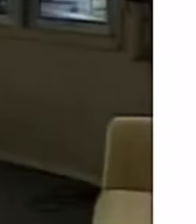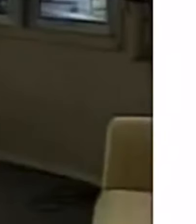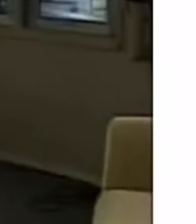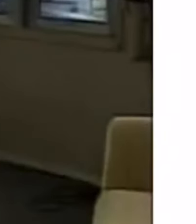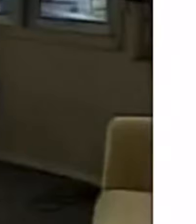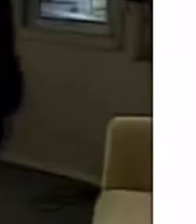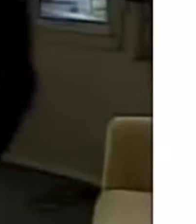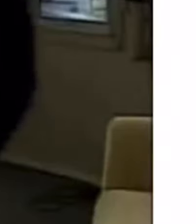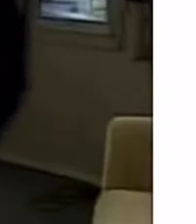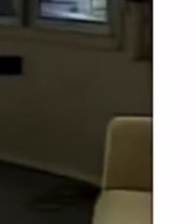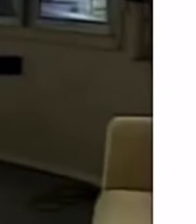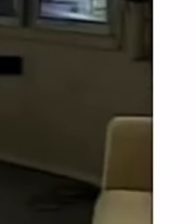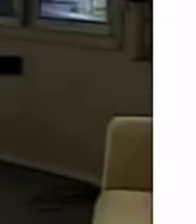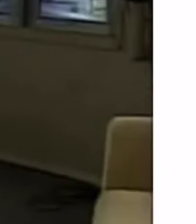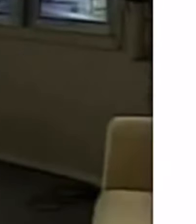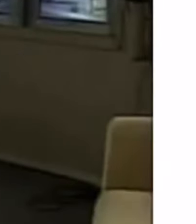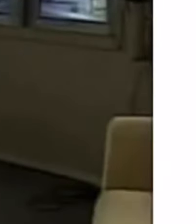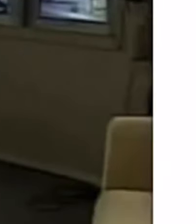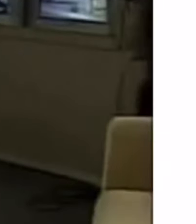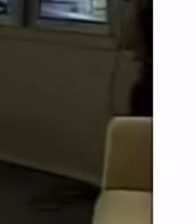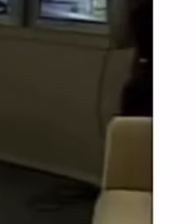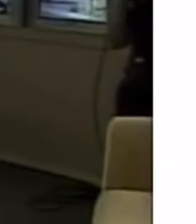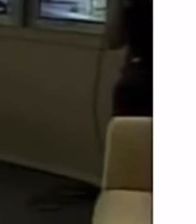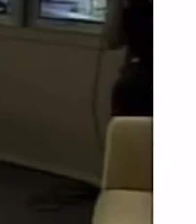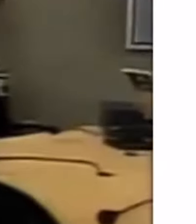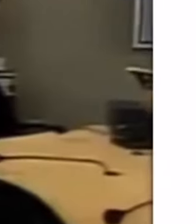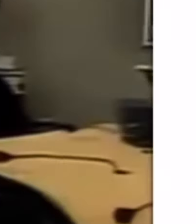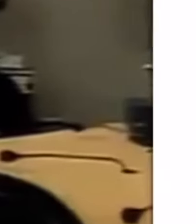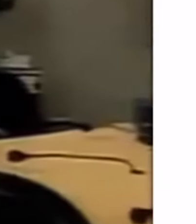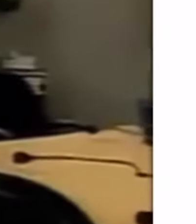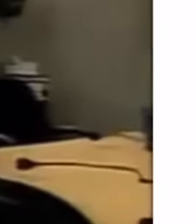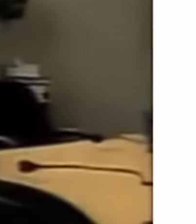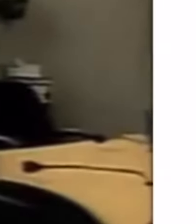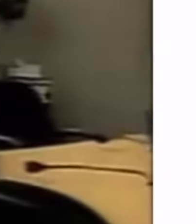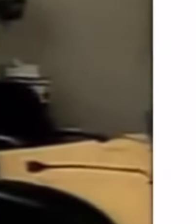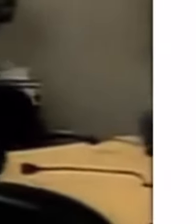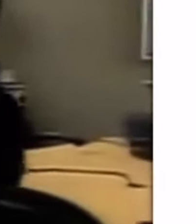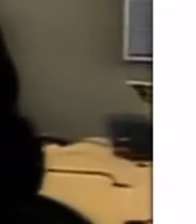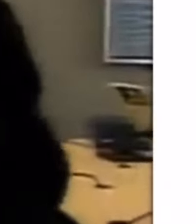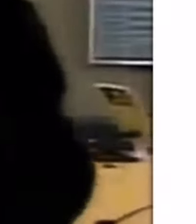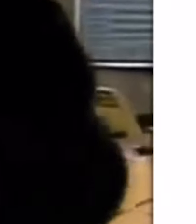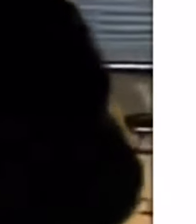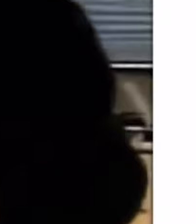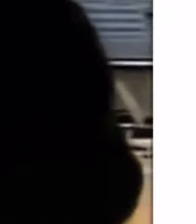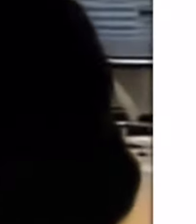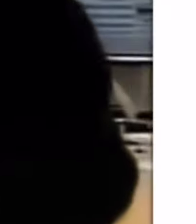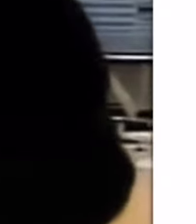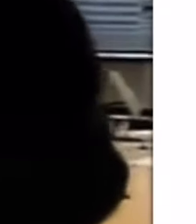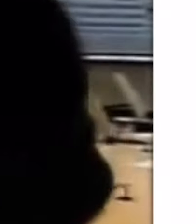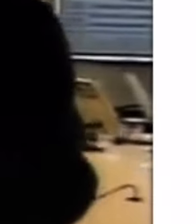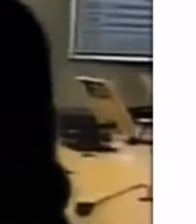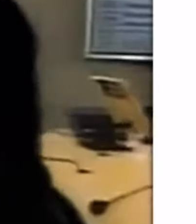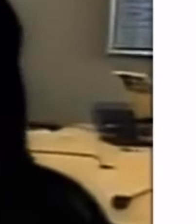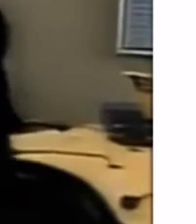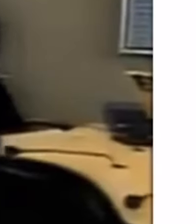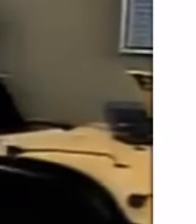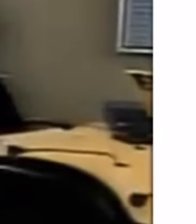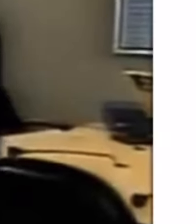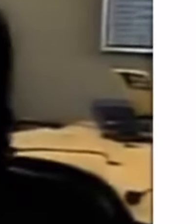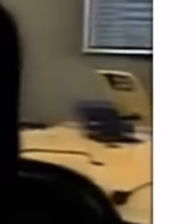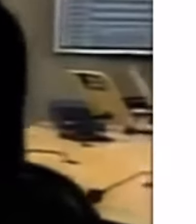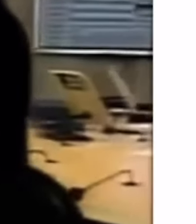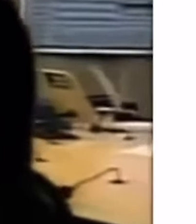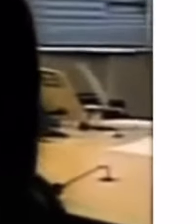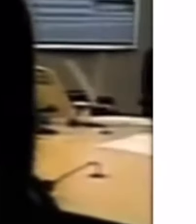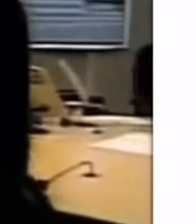Alguien me decía el otro día, oiga, si usted puso comprometido con la mentira, a lo mejor no tendría usted complicaciones. No, pues sí, a lo